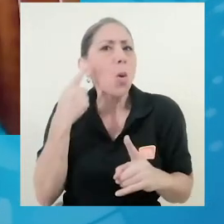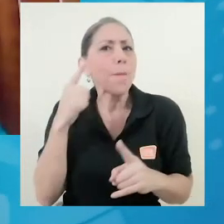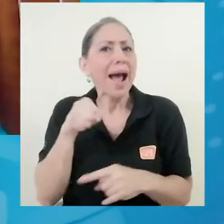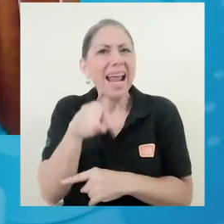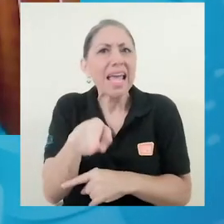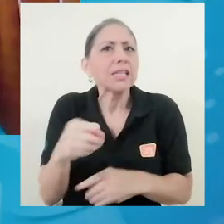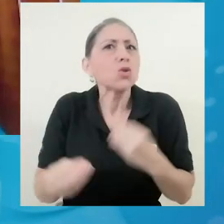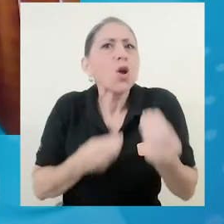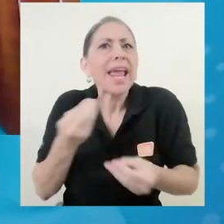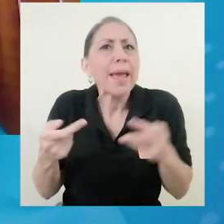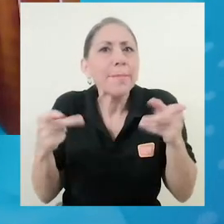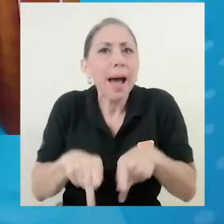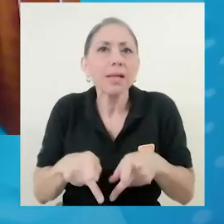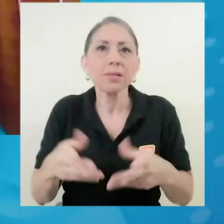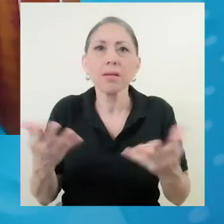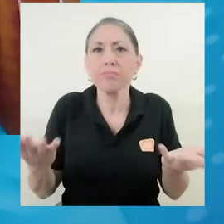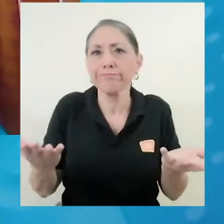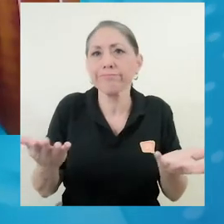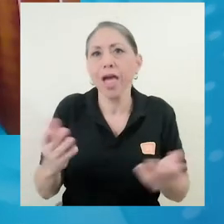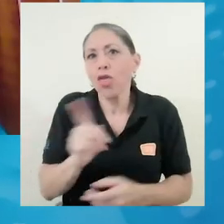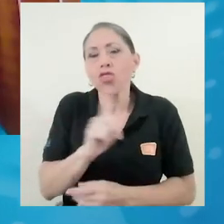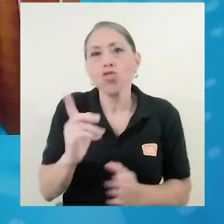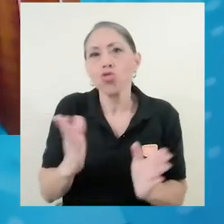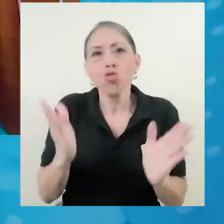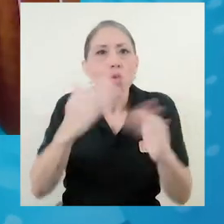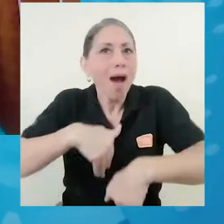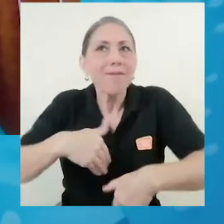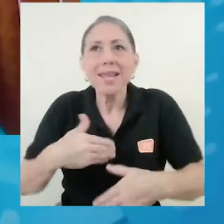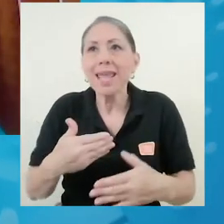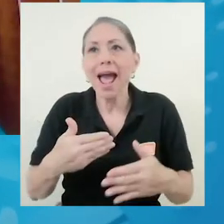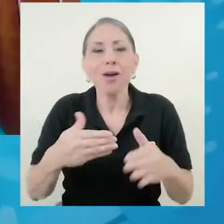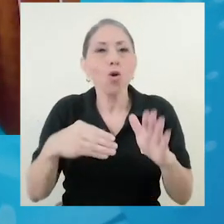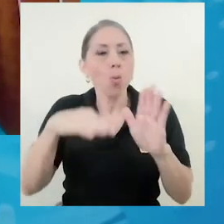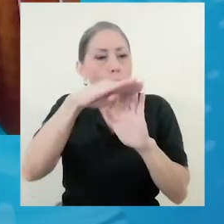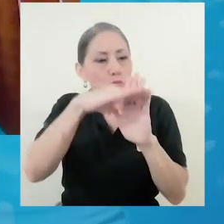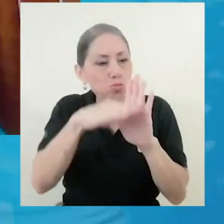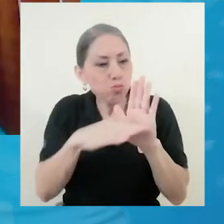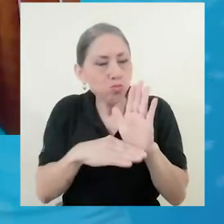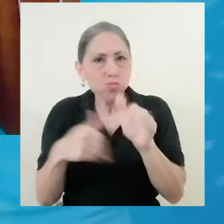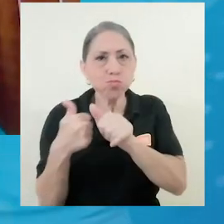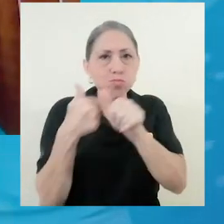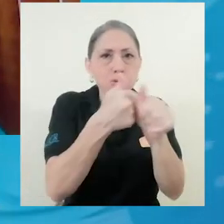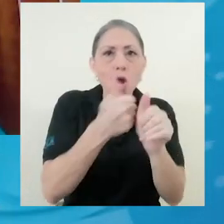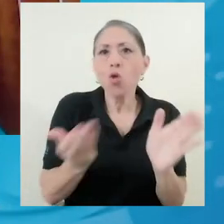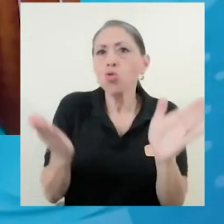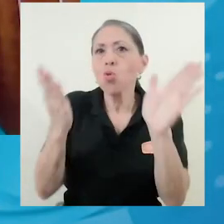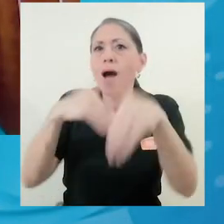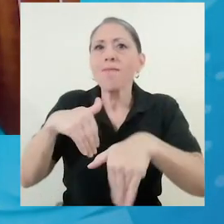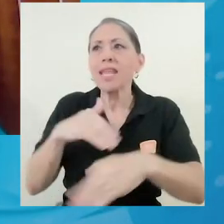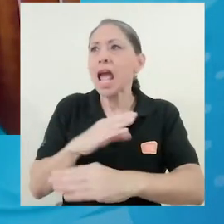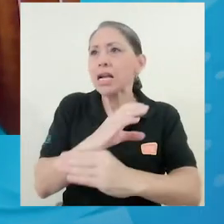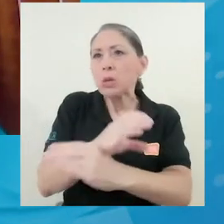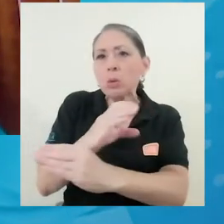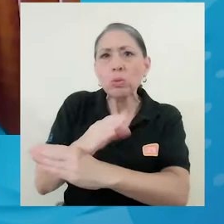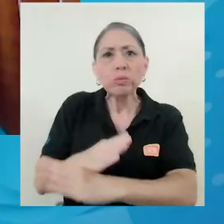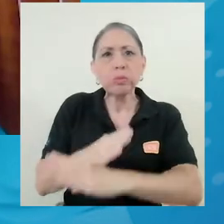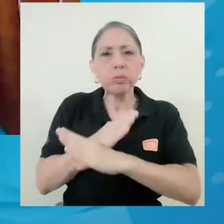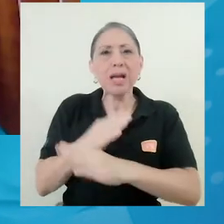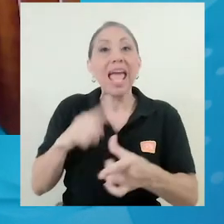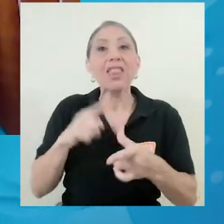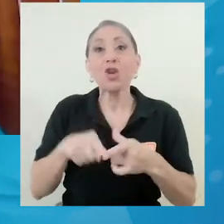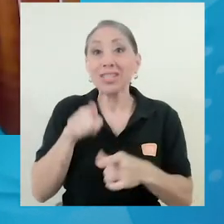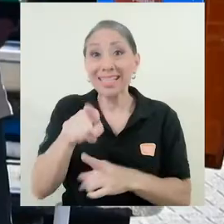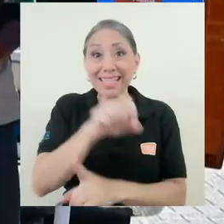Obviamente no deberían existir medidas de contingencia, no deberían existir protocolos, entonces es un escenario un poco